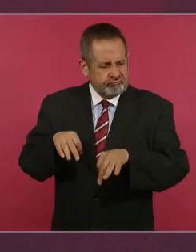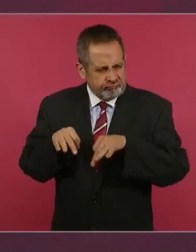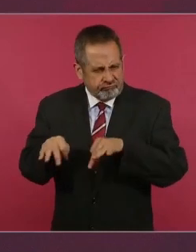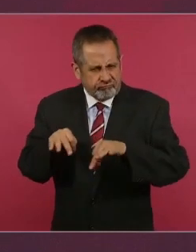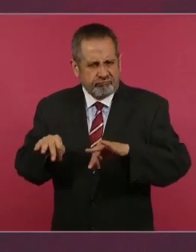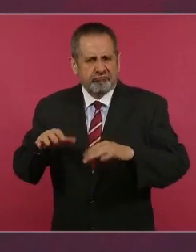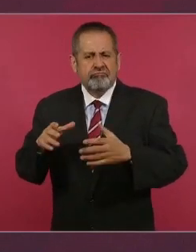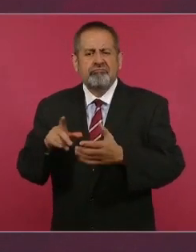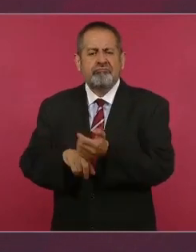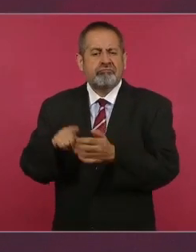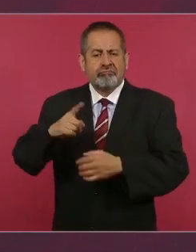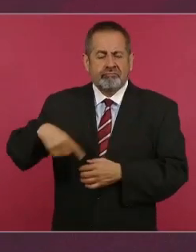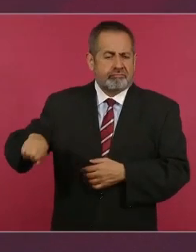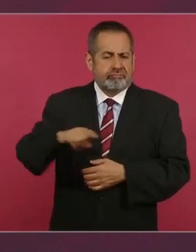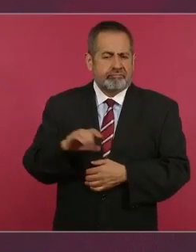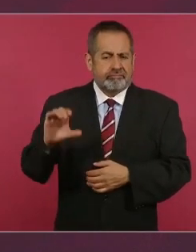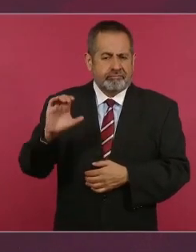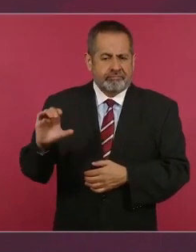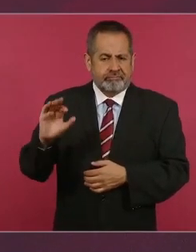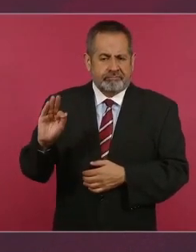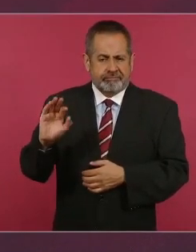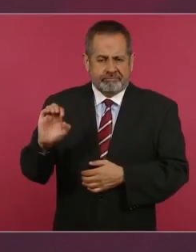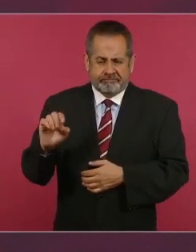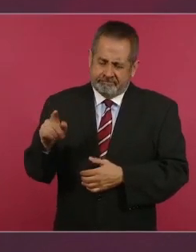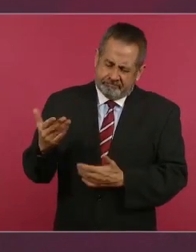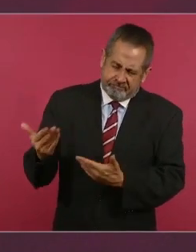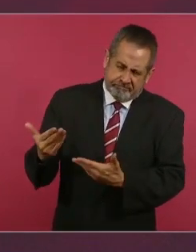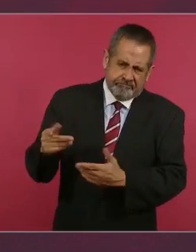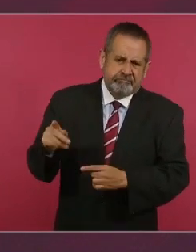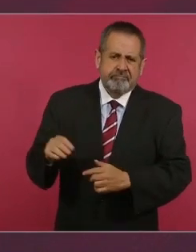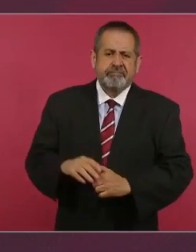de la Comisión Federal de Electricidad.